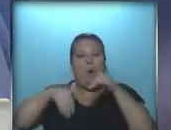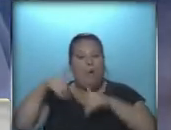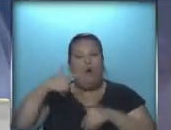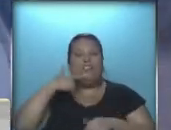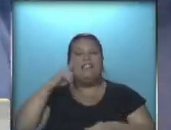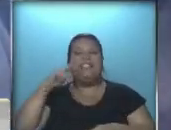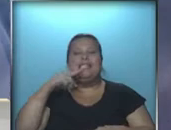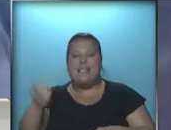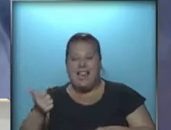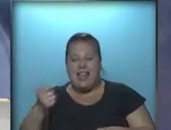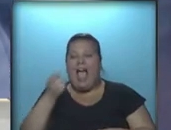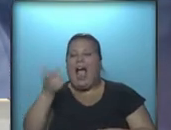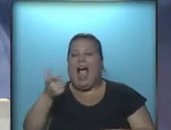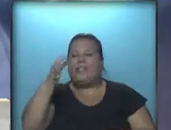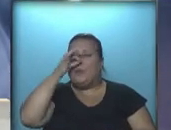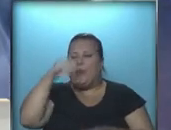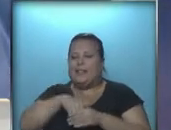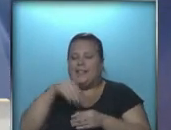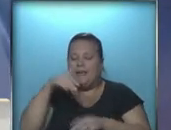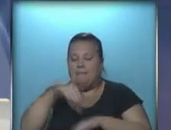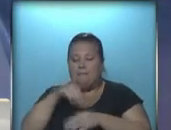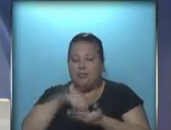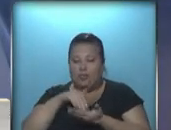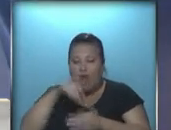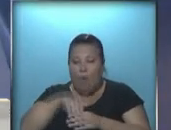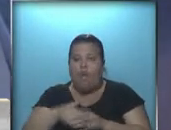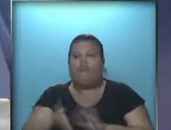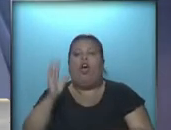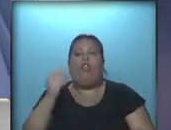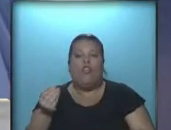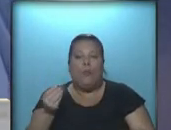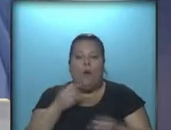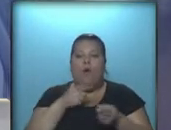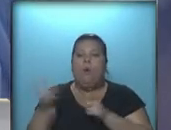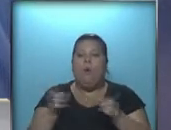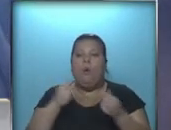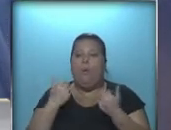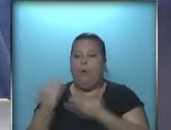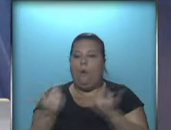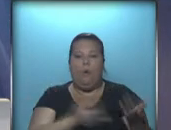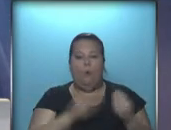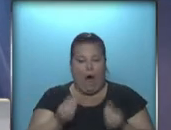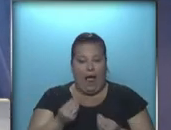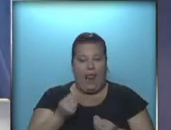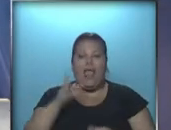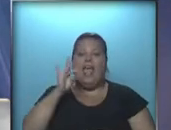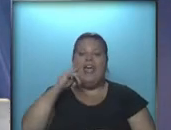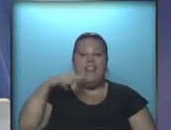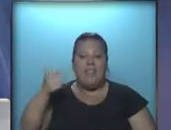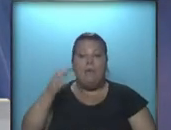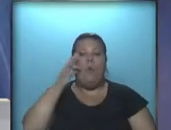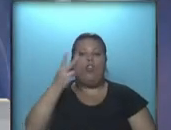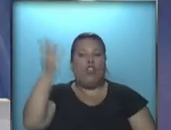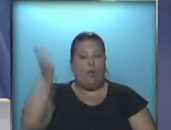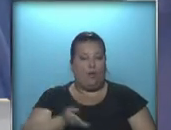de Marina Silva, casi 20 millones de votos, ¿a dónde irán? ¿Cómo se repartirán? Recordemos que Dilma Rousseff obtuvo el 42